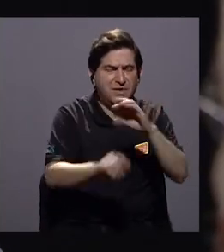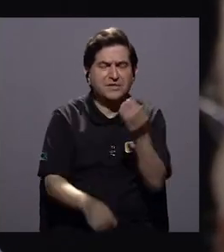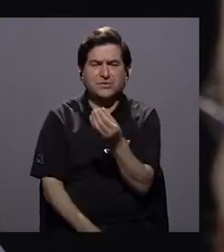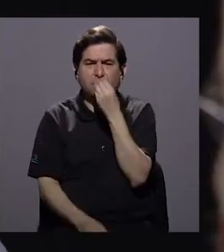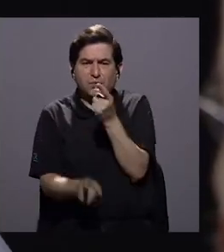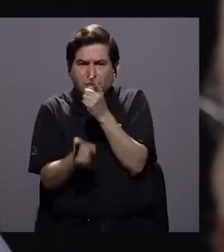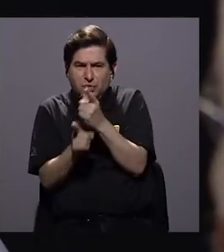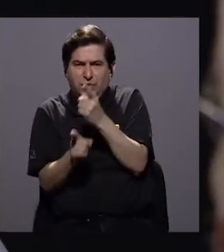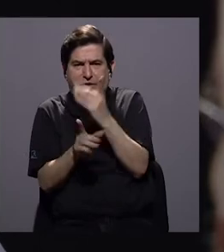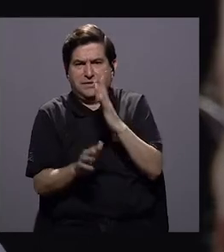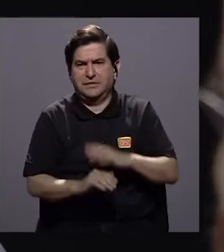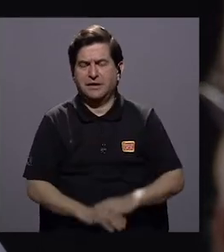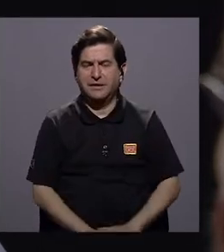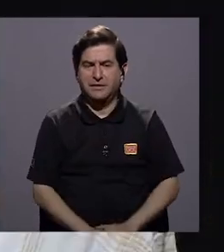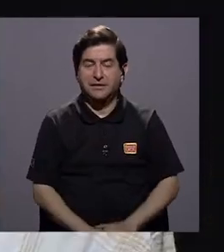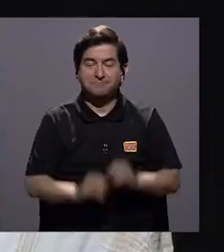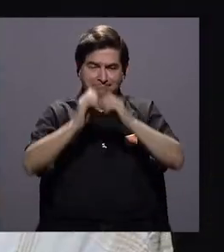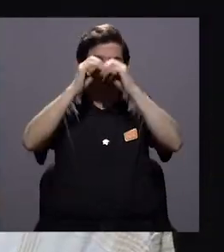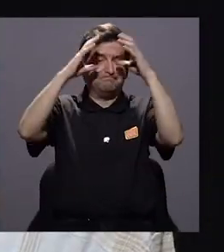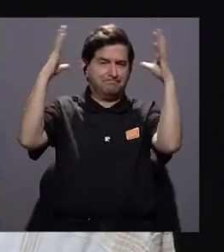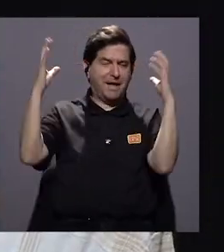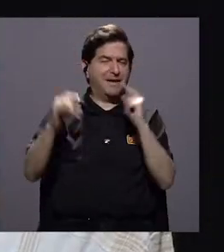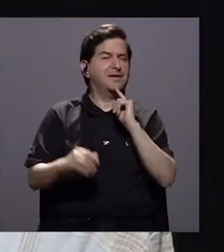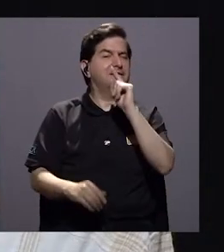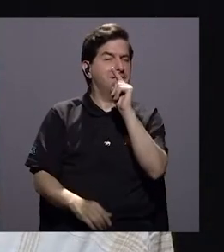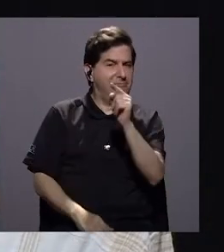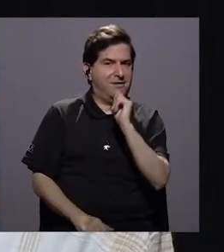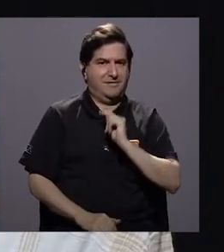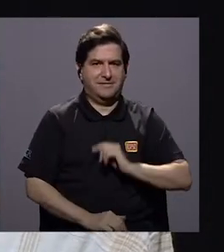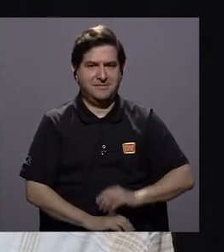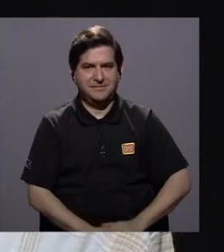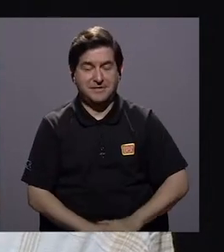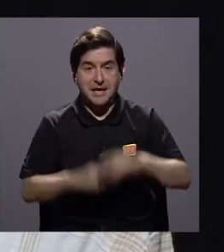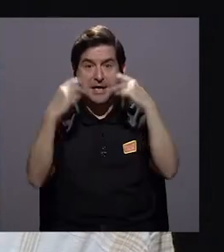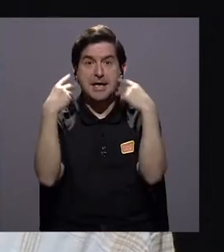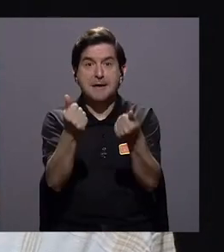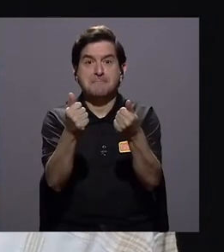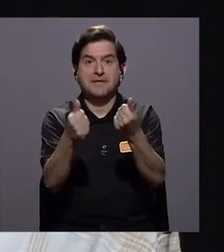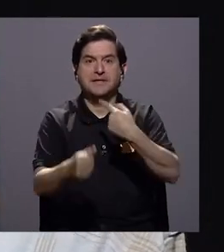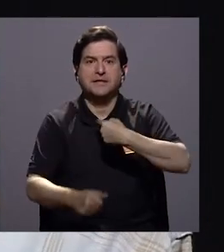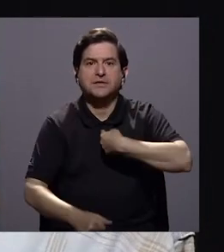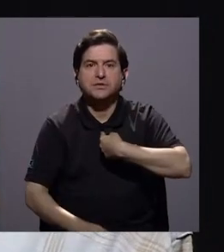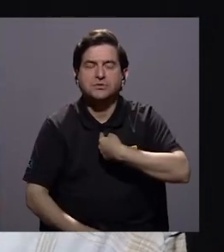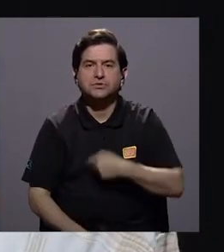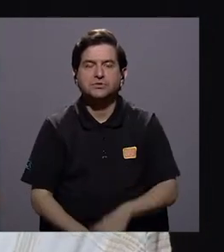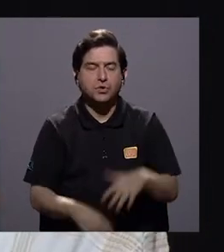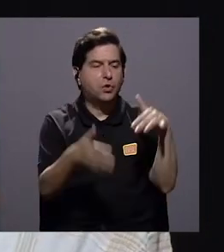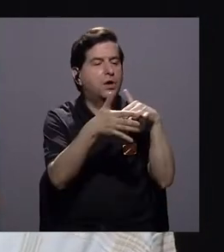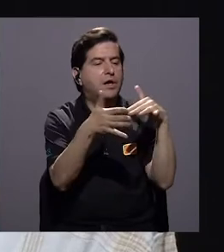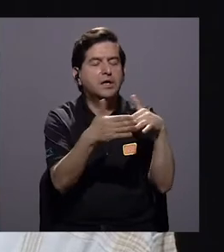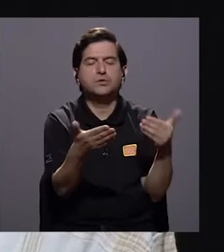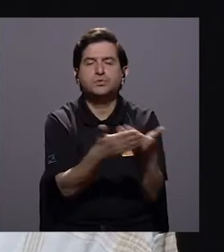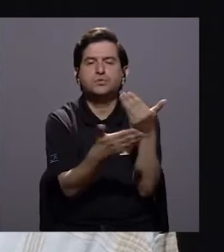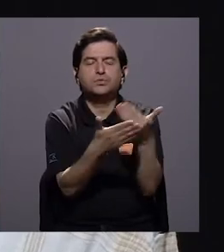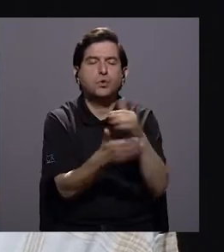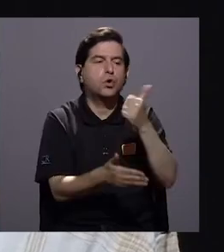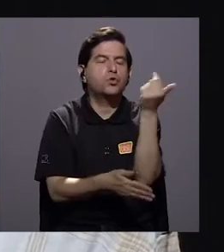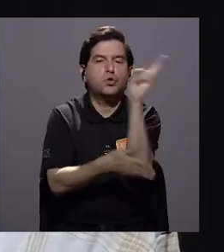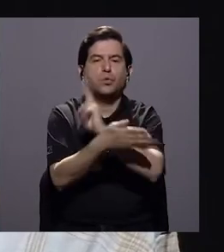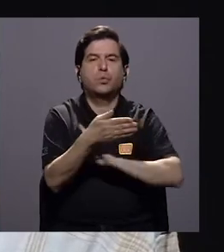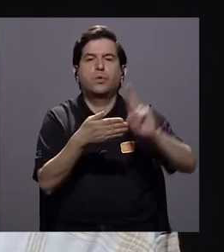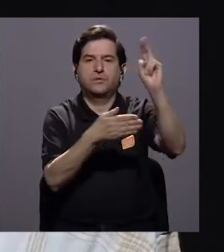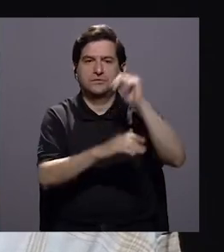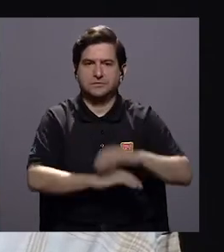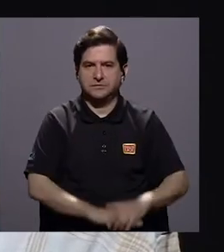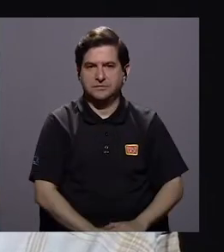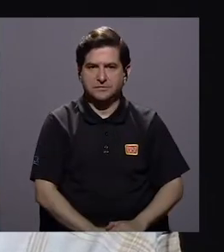además de alimentación adecuada. Imagínense que con eso que usted me está diciendo, inmediatamente me voy a estudios recientes de otras